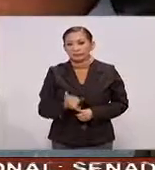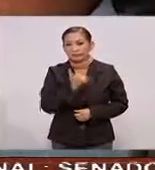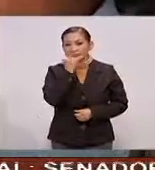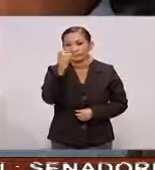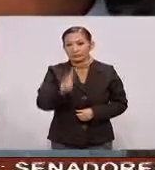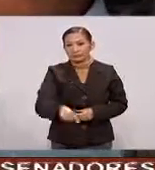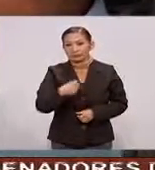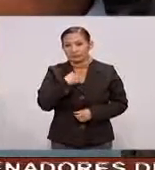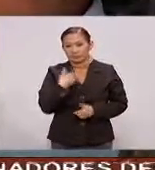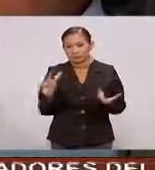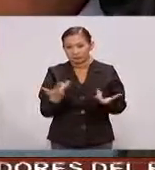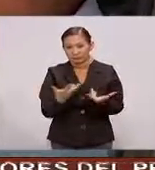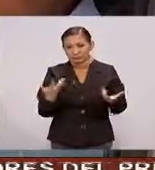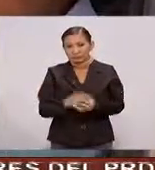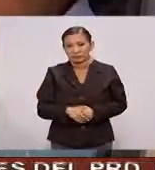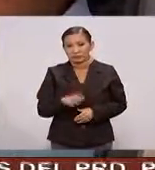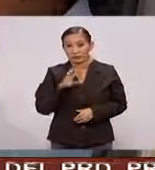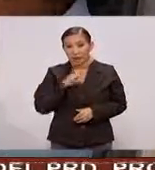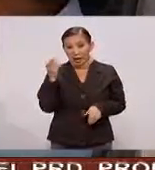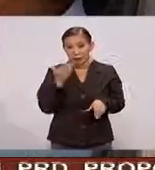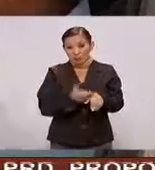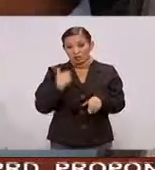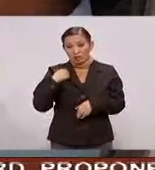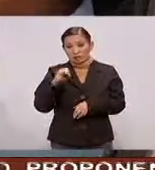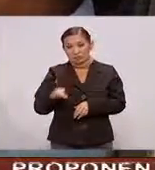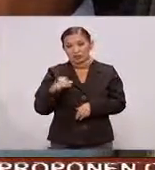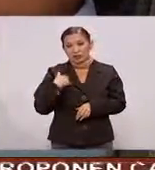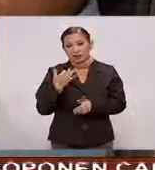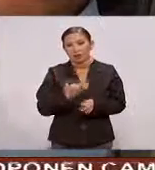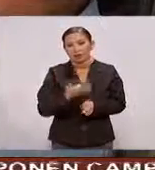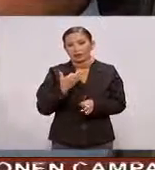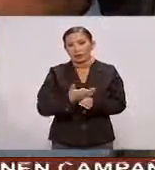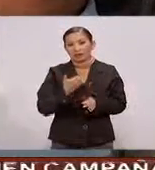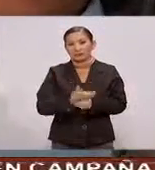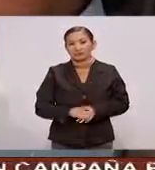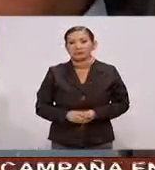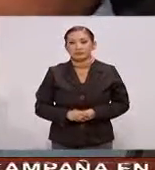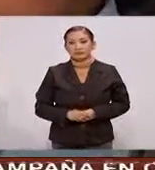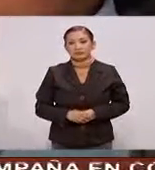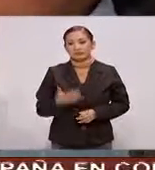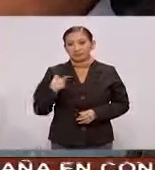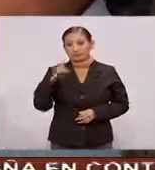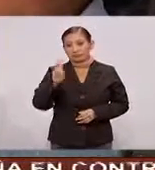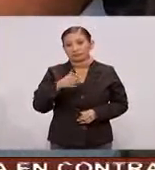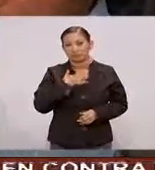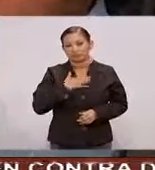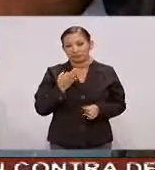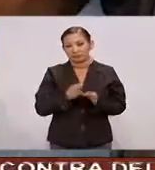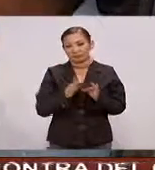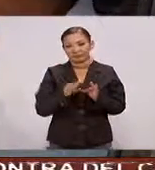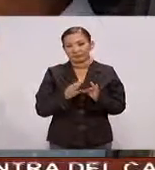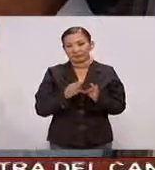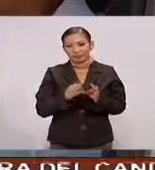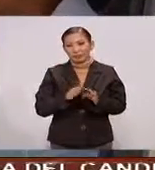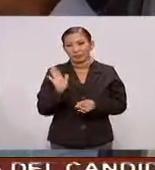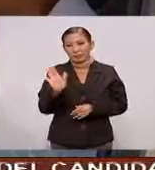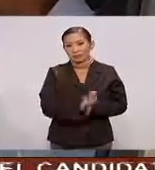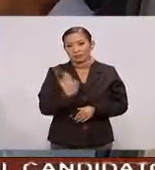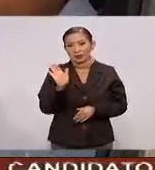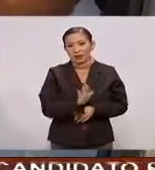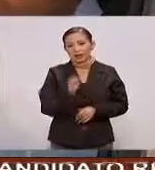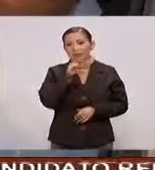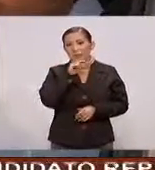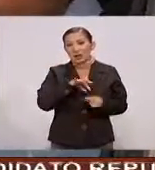error de mi parte ¿Y ya te multaron? Sí, pues me están multando Sí, justo Ahorita parece que